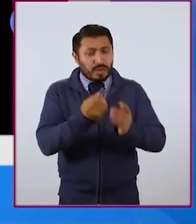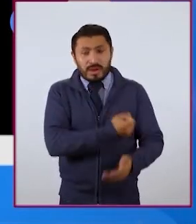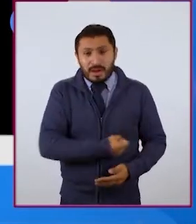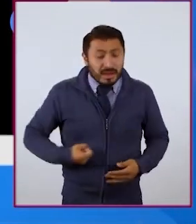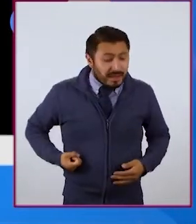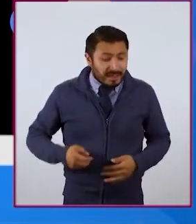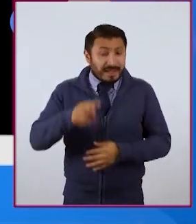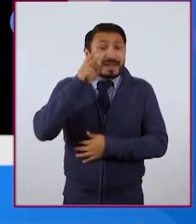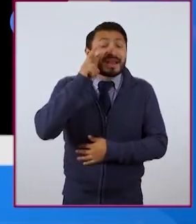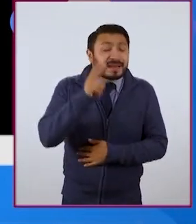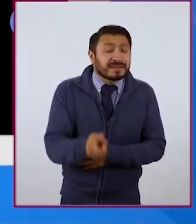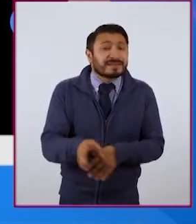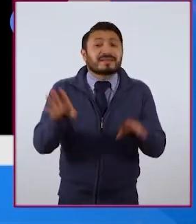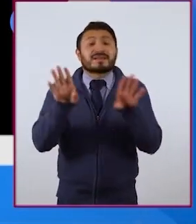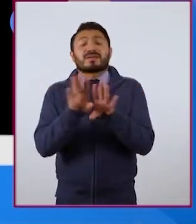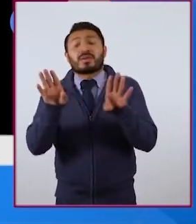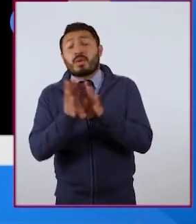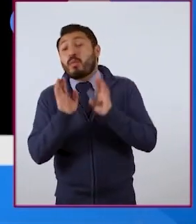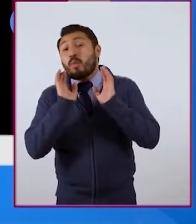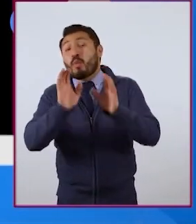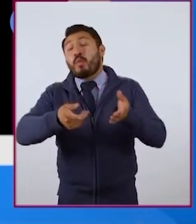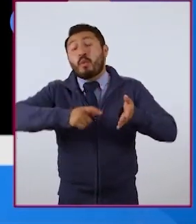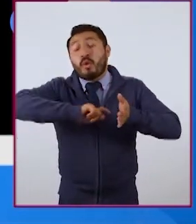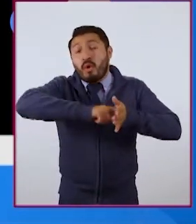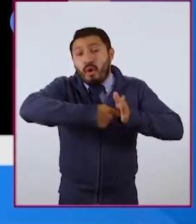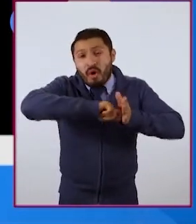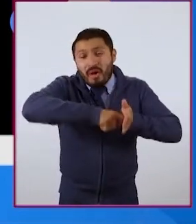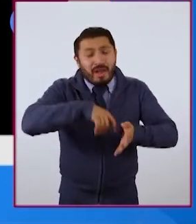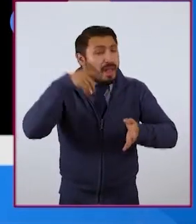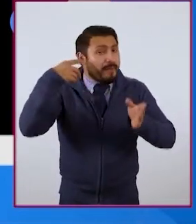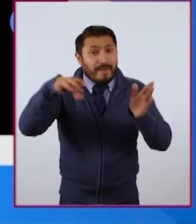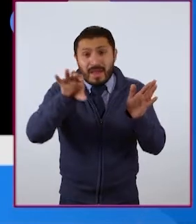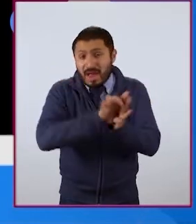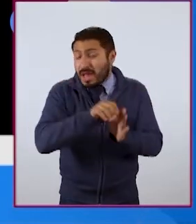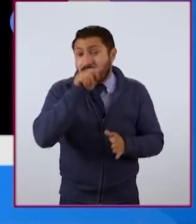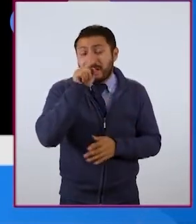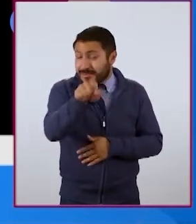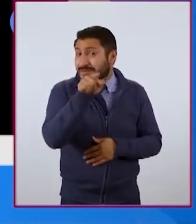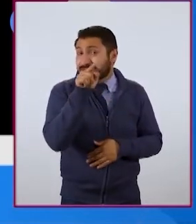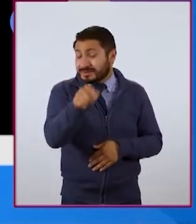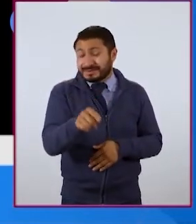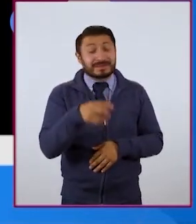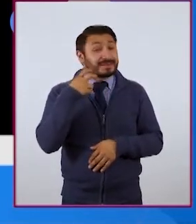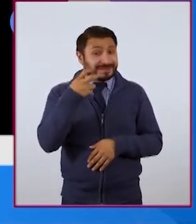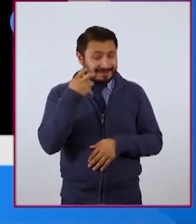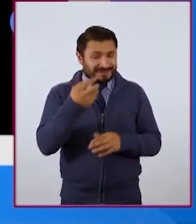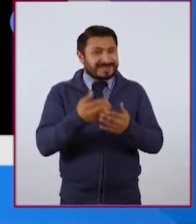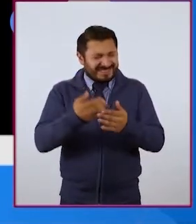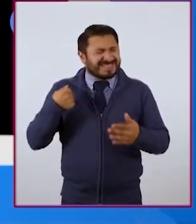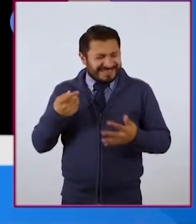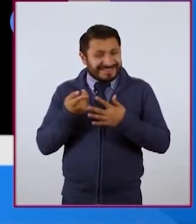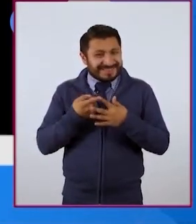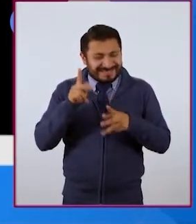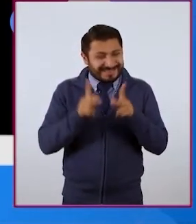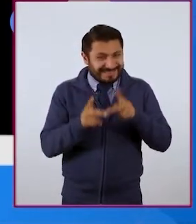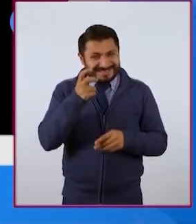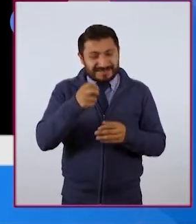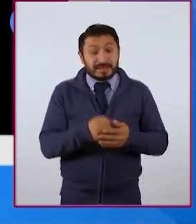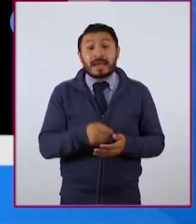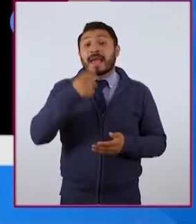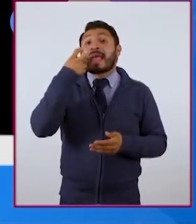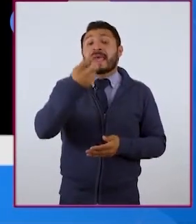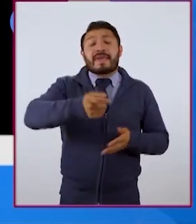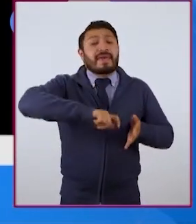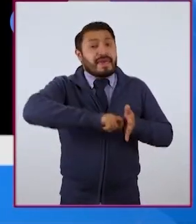Miren las contraseñas como si fueran la llave, a la puerta de tu cuarto propio, ese cuarto del que hablamos previamente. Y esa